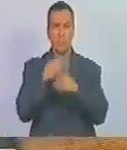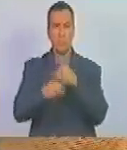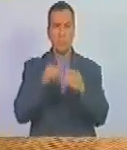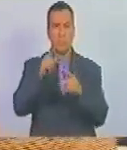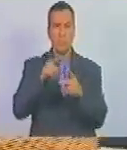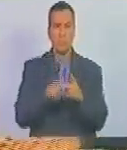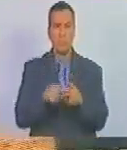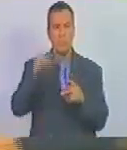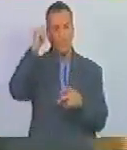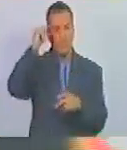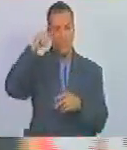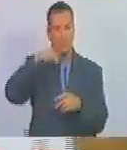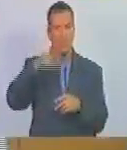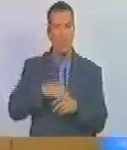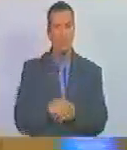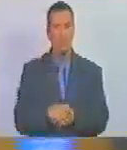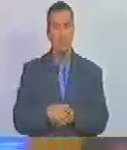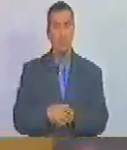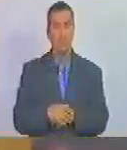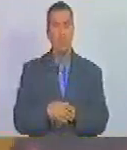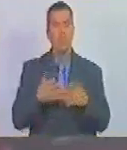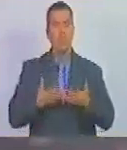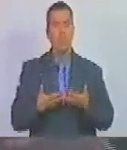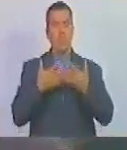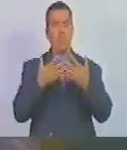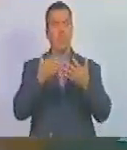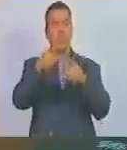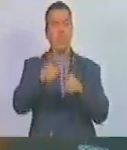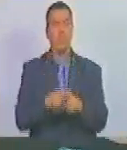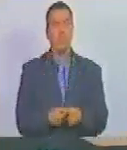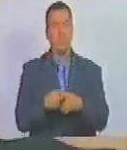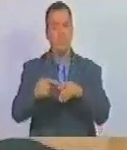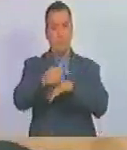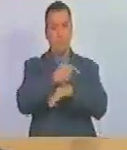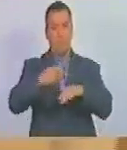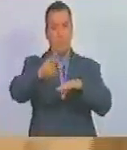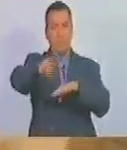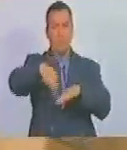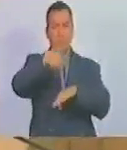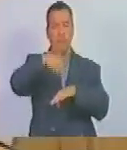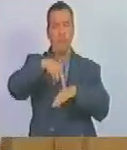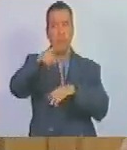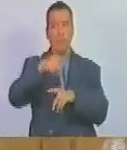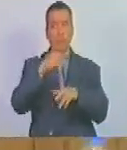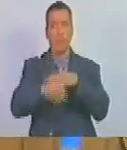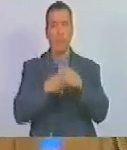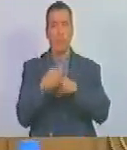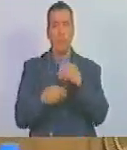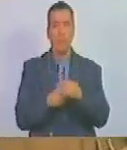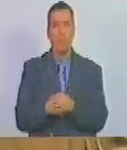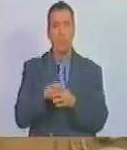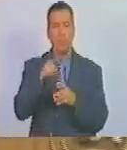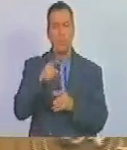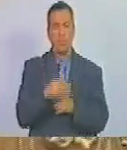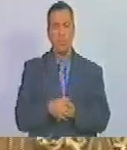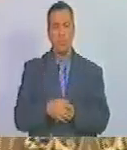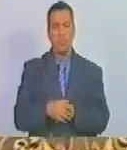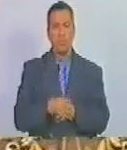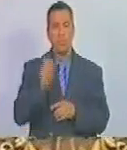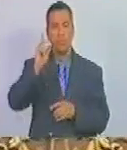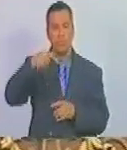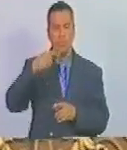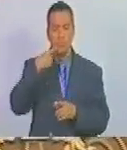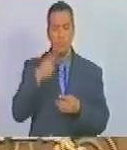el día de hoy y se remite a el Ejecutivo Nacional a los efectos de que sea